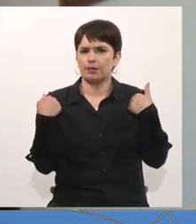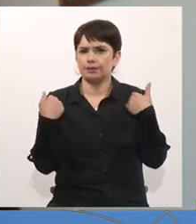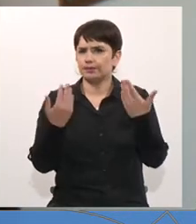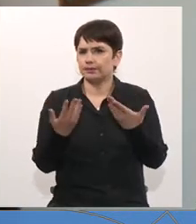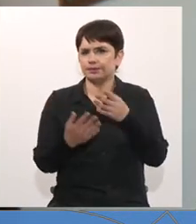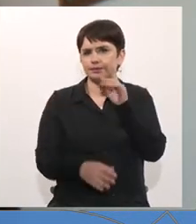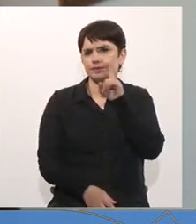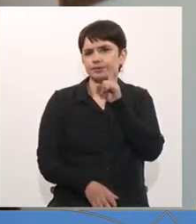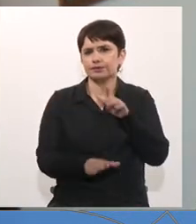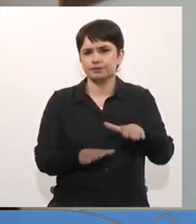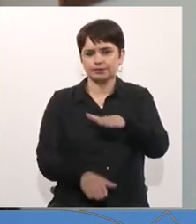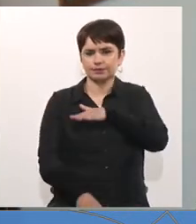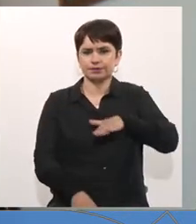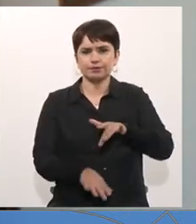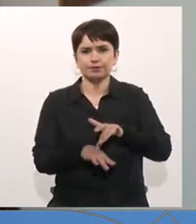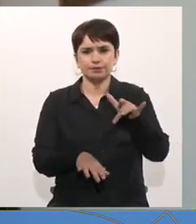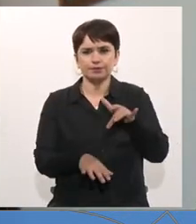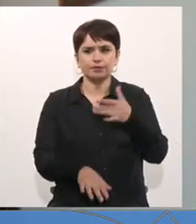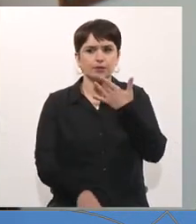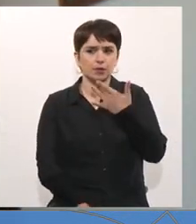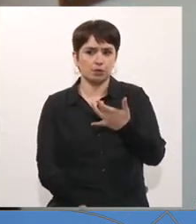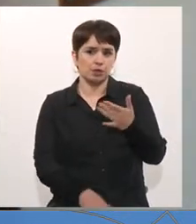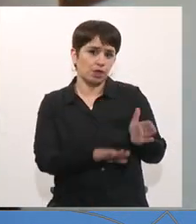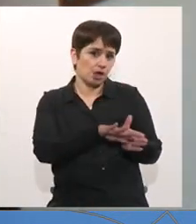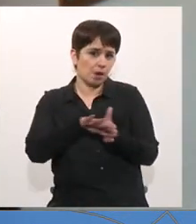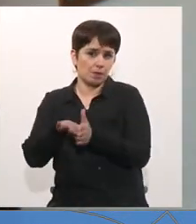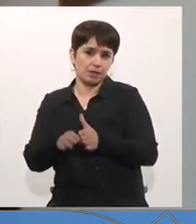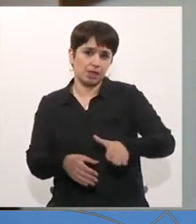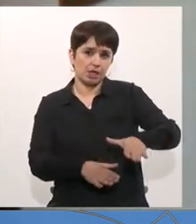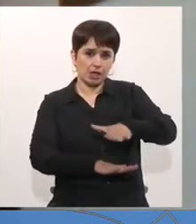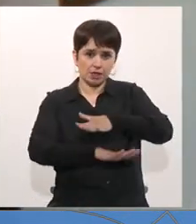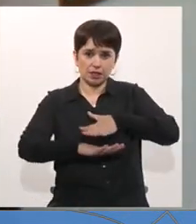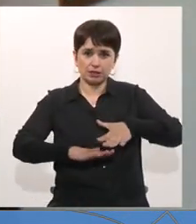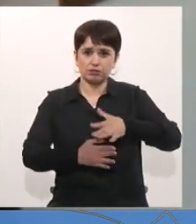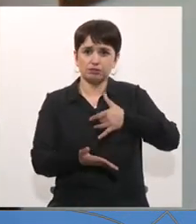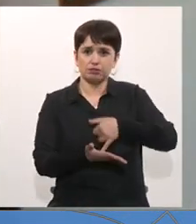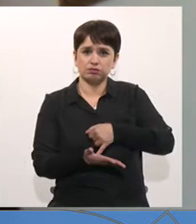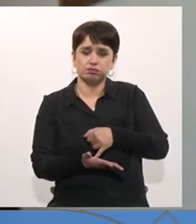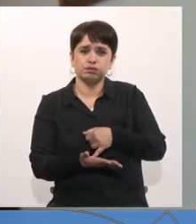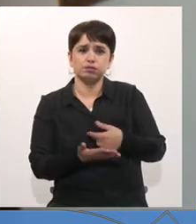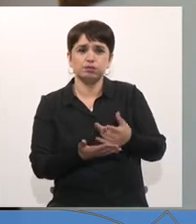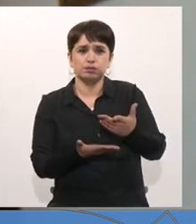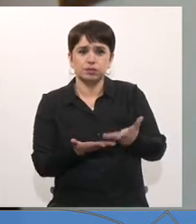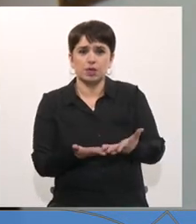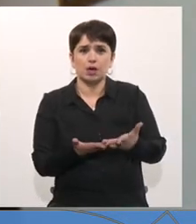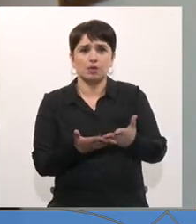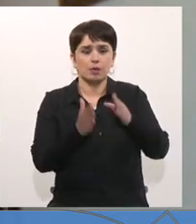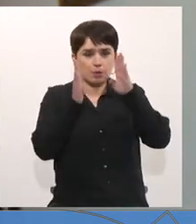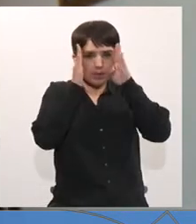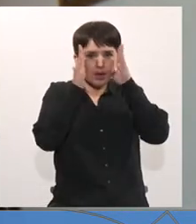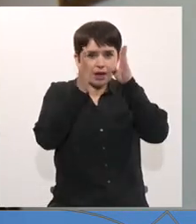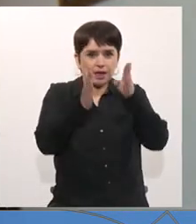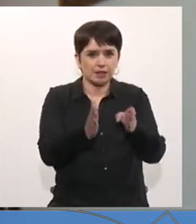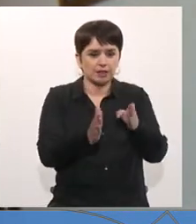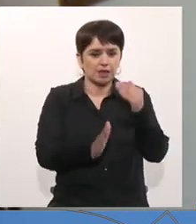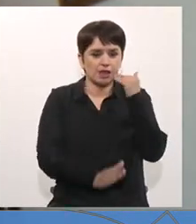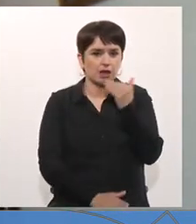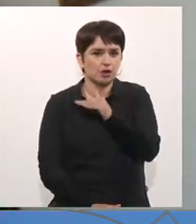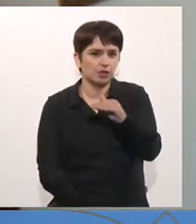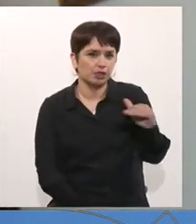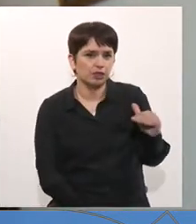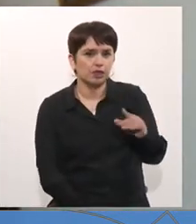situación grave porque, aparte de la situación de precarización en que estamos sometidos para atender a nuestros propios niños,